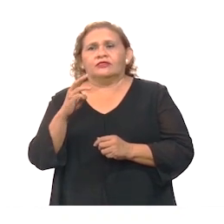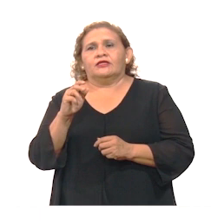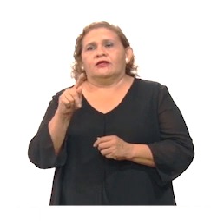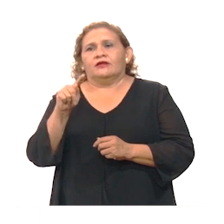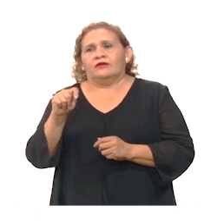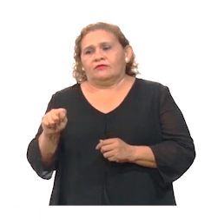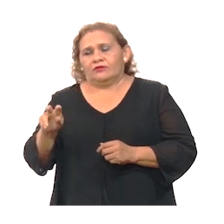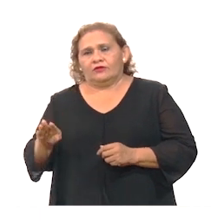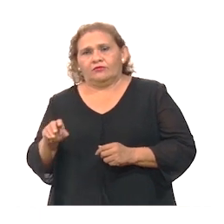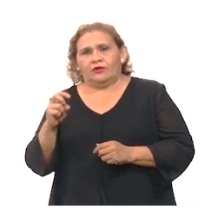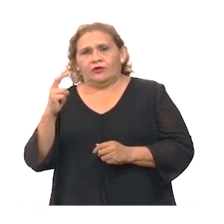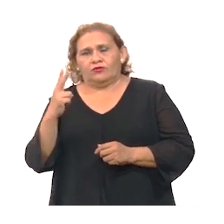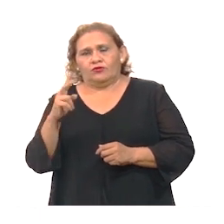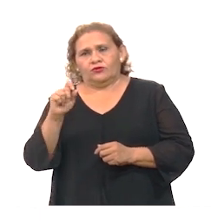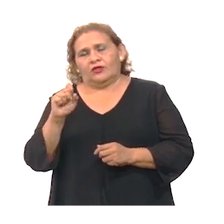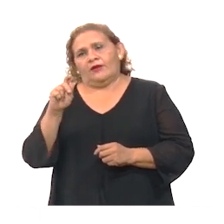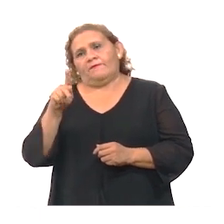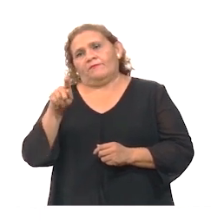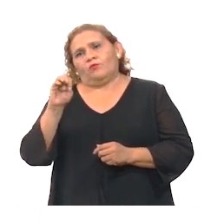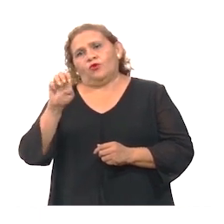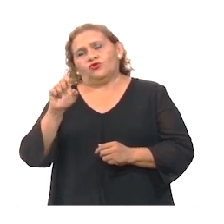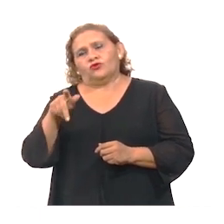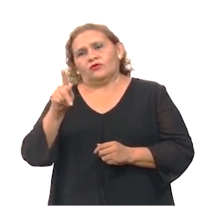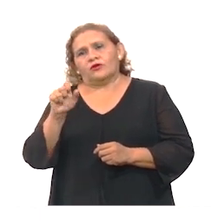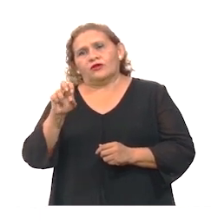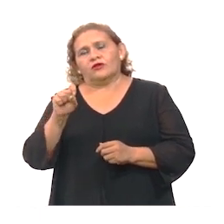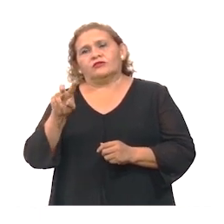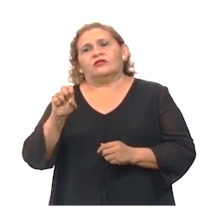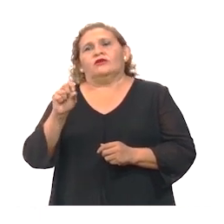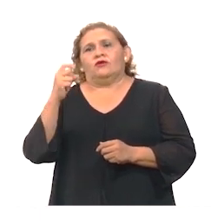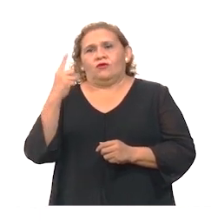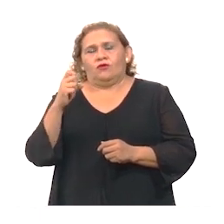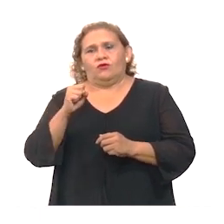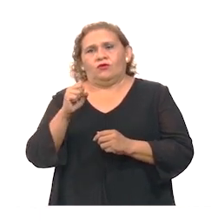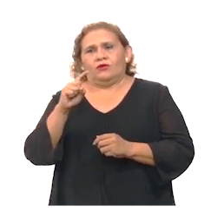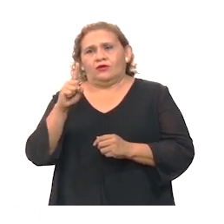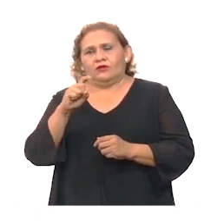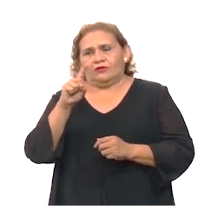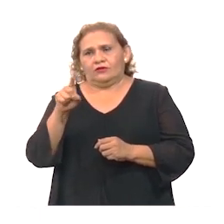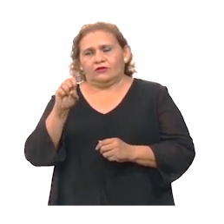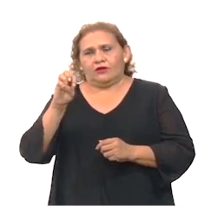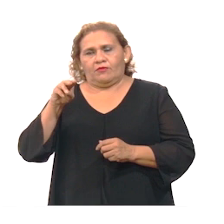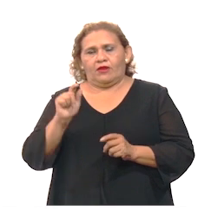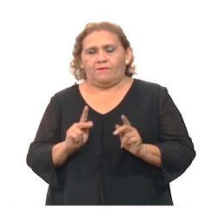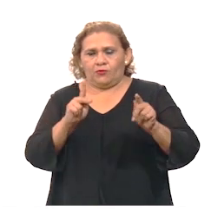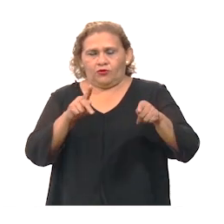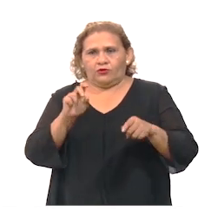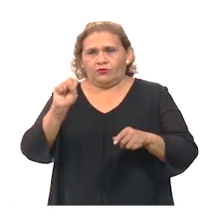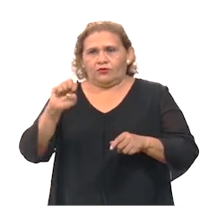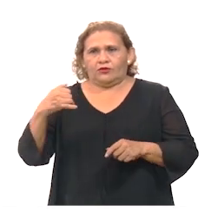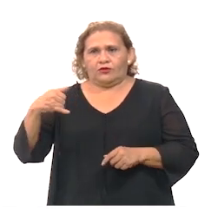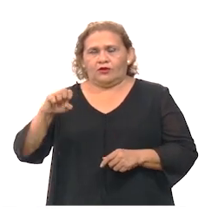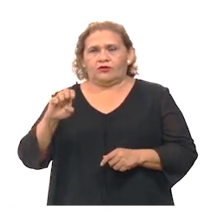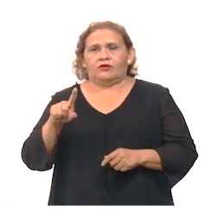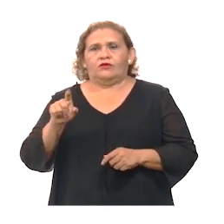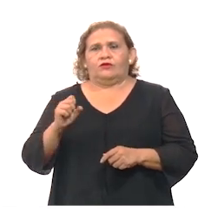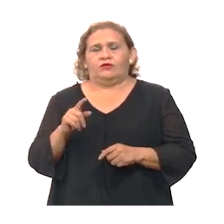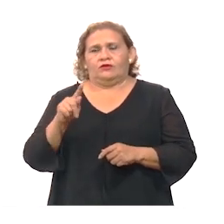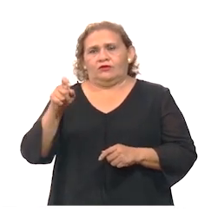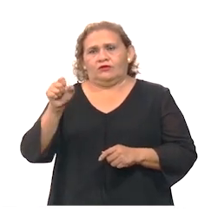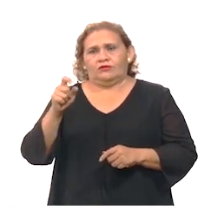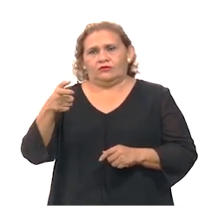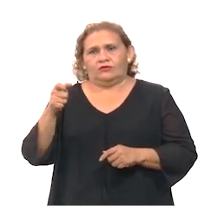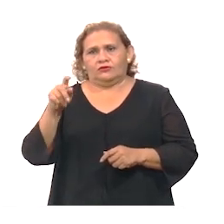y Tizimín, 2 en Buxotz y Canacín, y uno más en Chamás, Chichimilá, Isamal, Motul, Progreso, Seye, Tizcacalcupul y